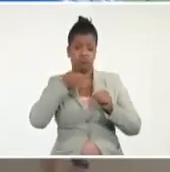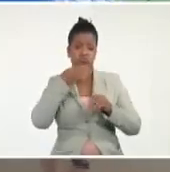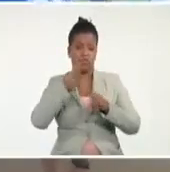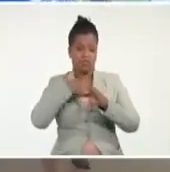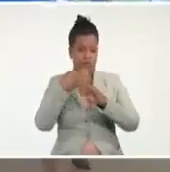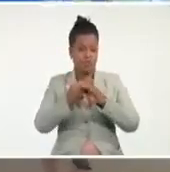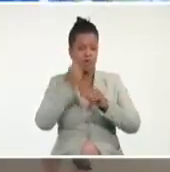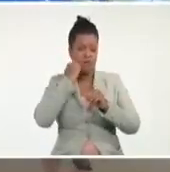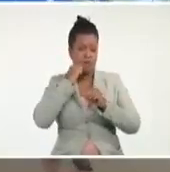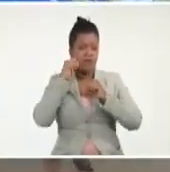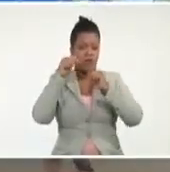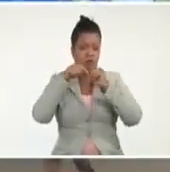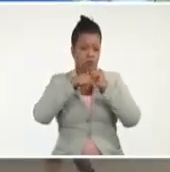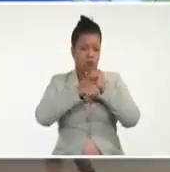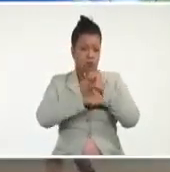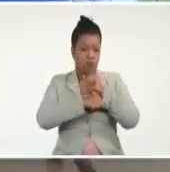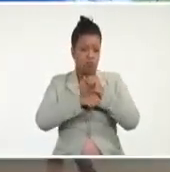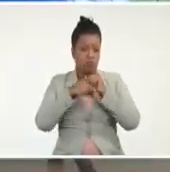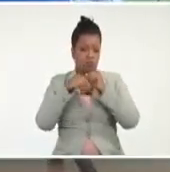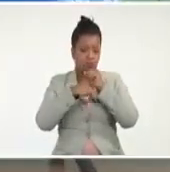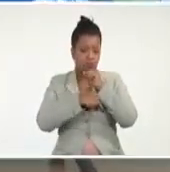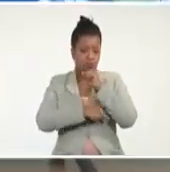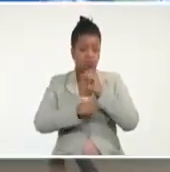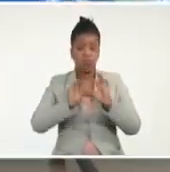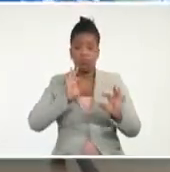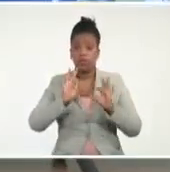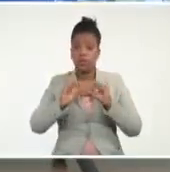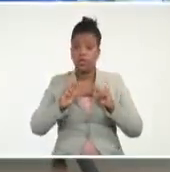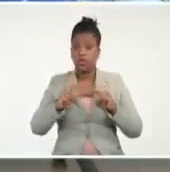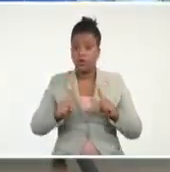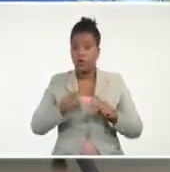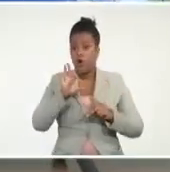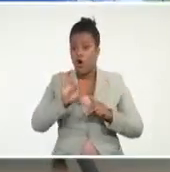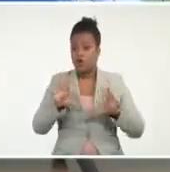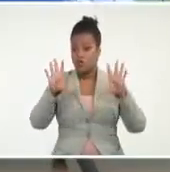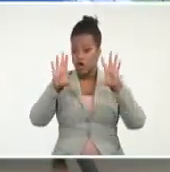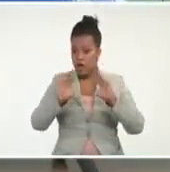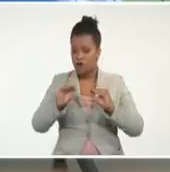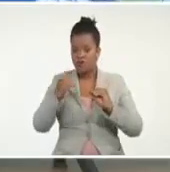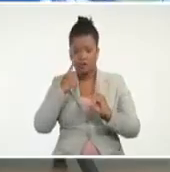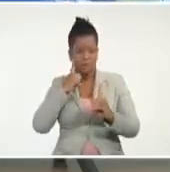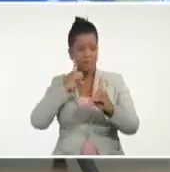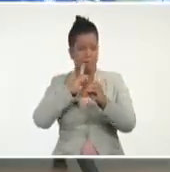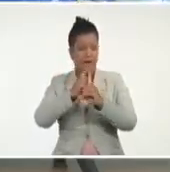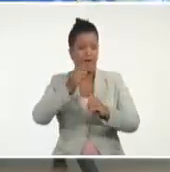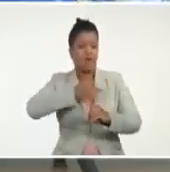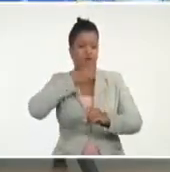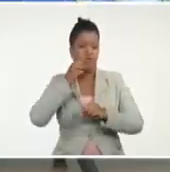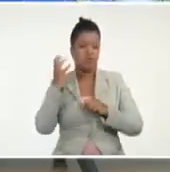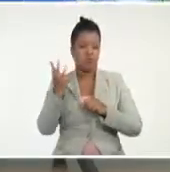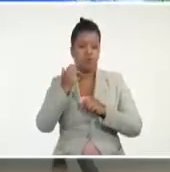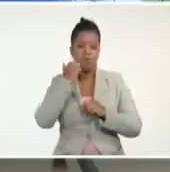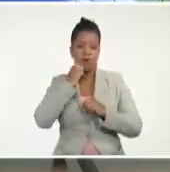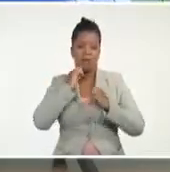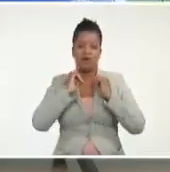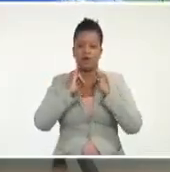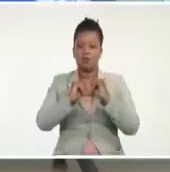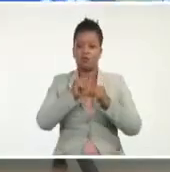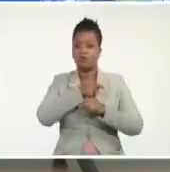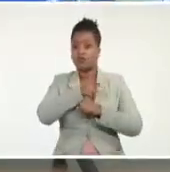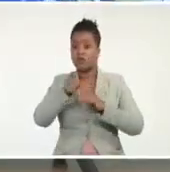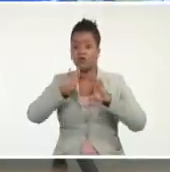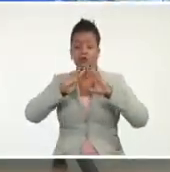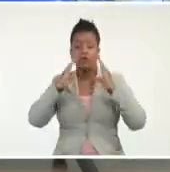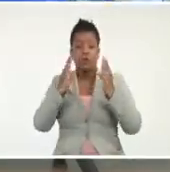de utilidad y bueno nuevamente a las 8 de la noche aquí estaremos para informarles a ustedes de todas las